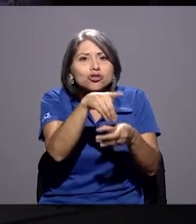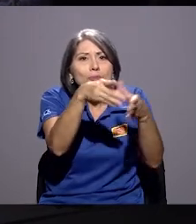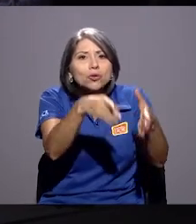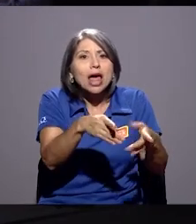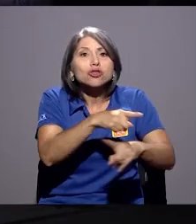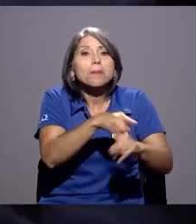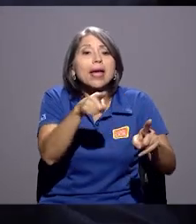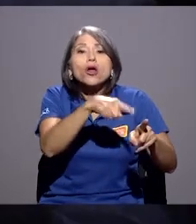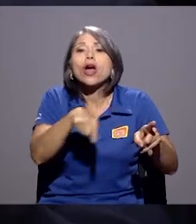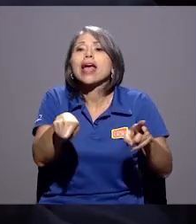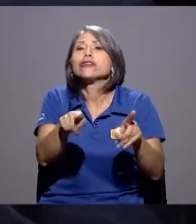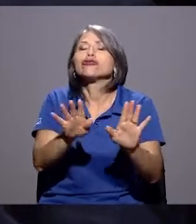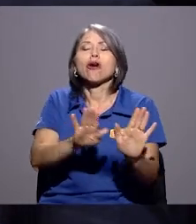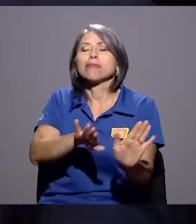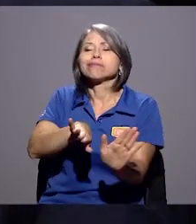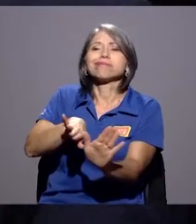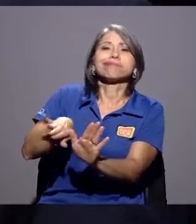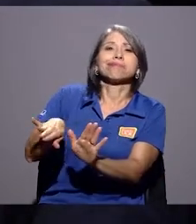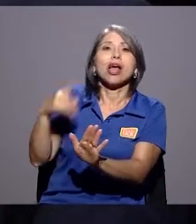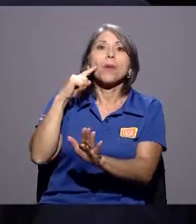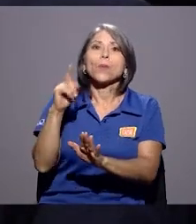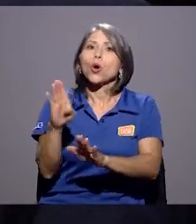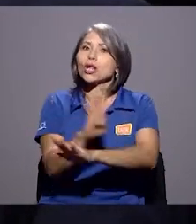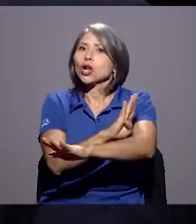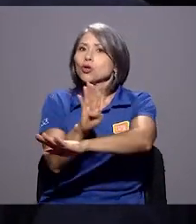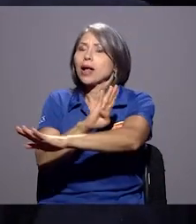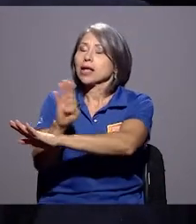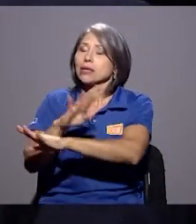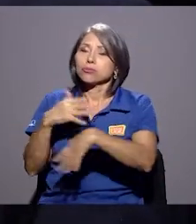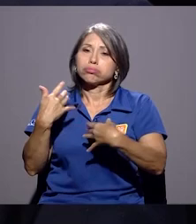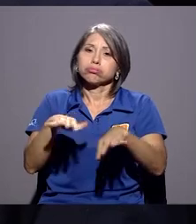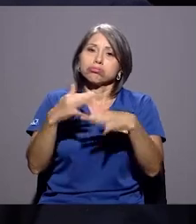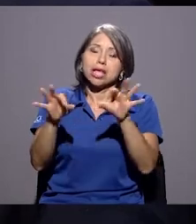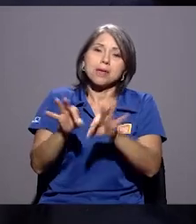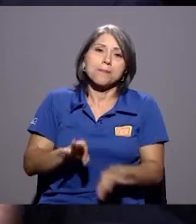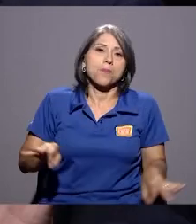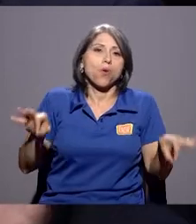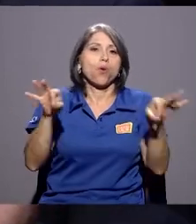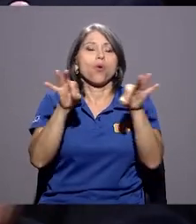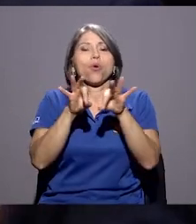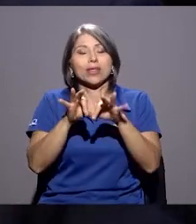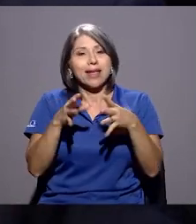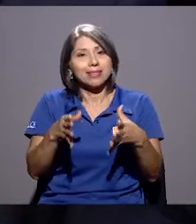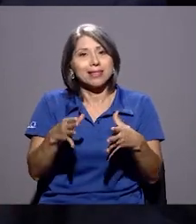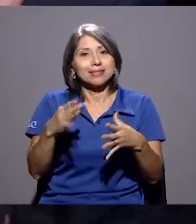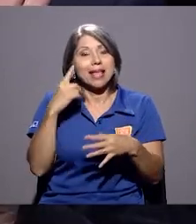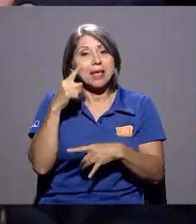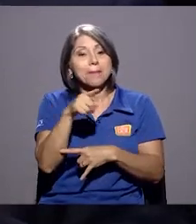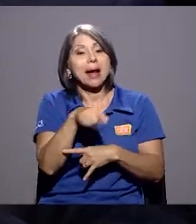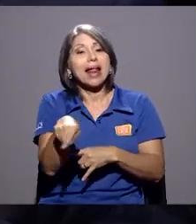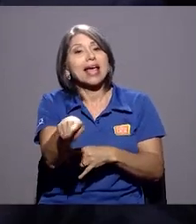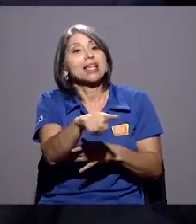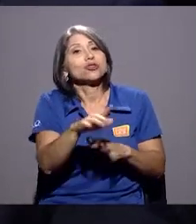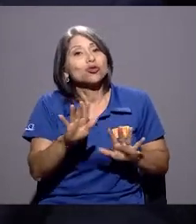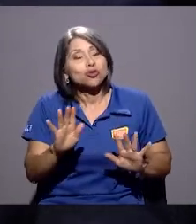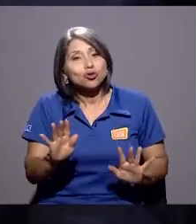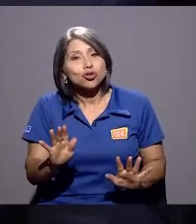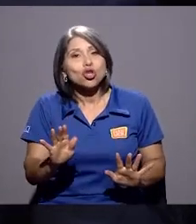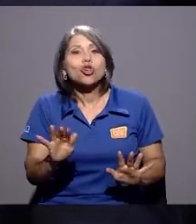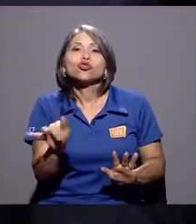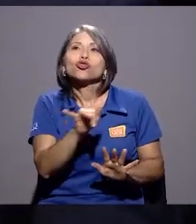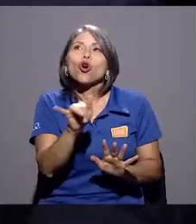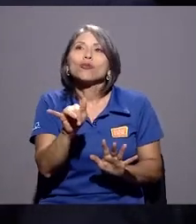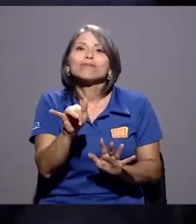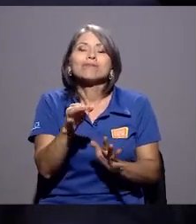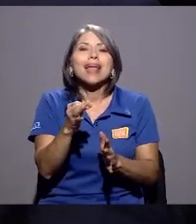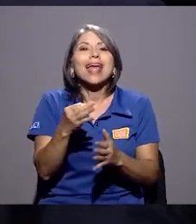criterio técnico porque los banqueros son tremendamente importantes y son para ellos muy probablemente el